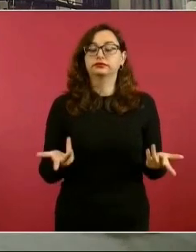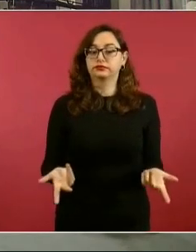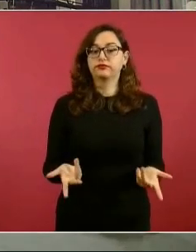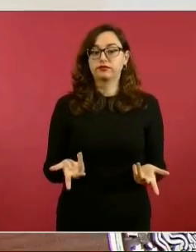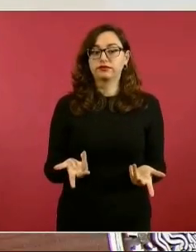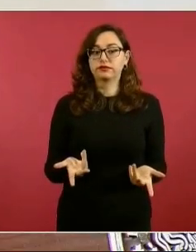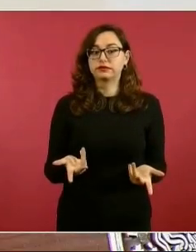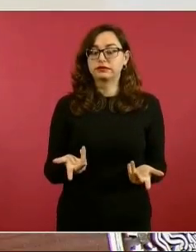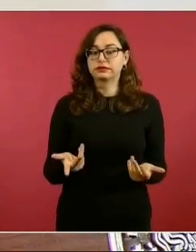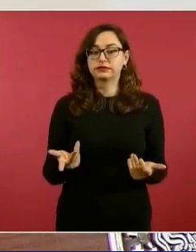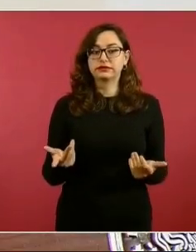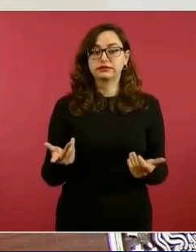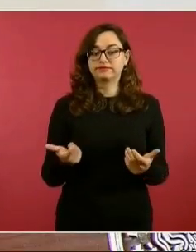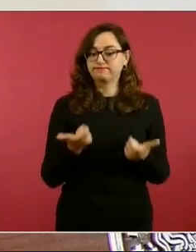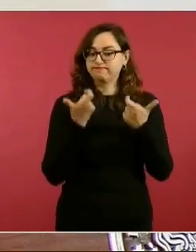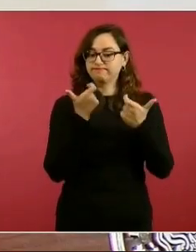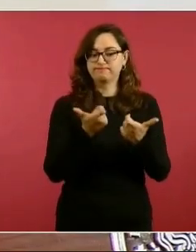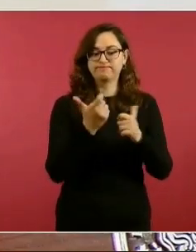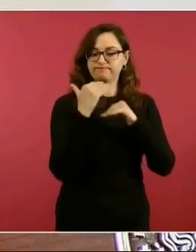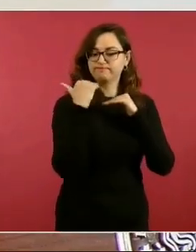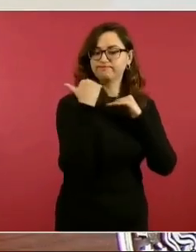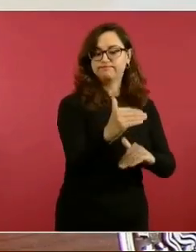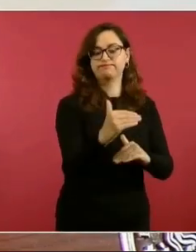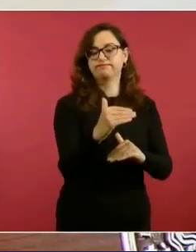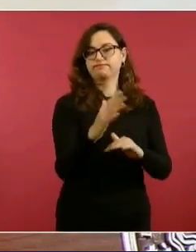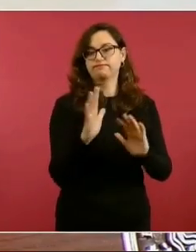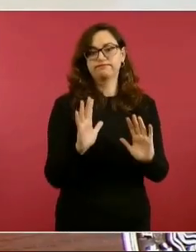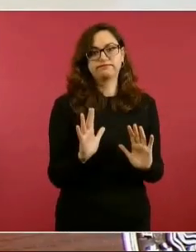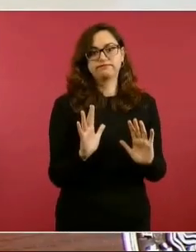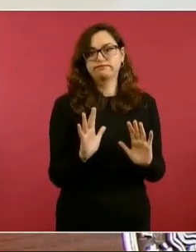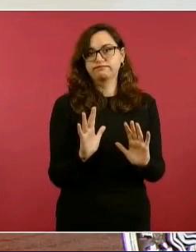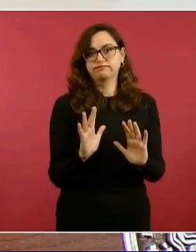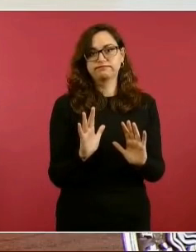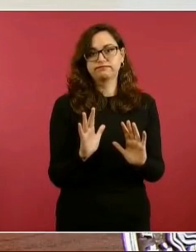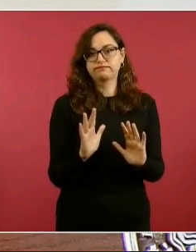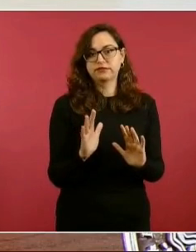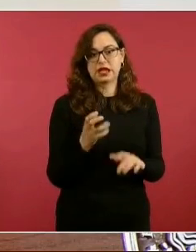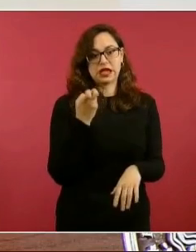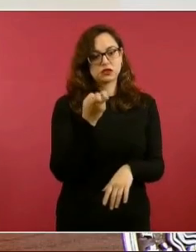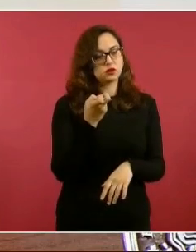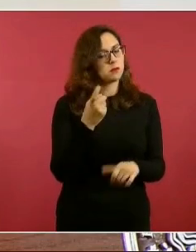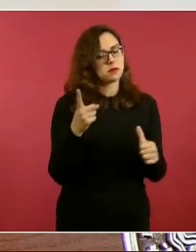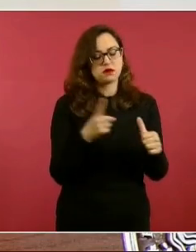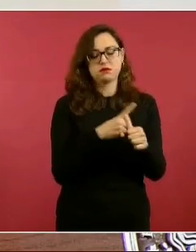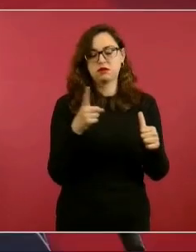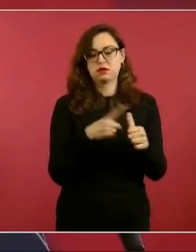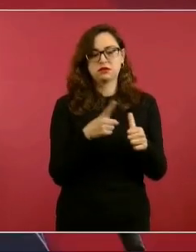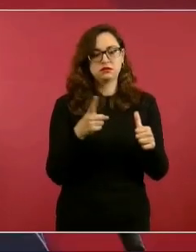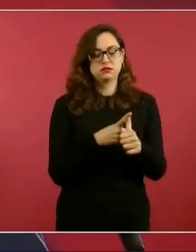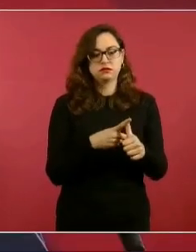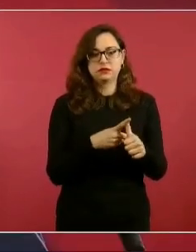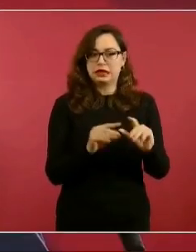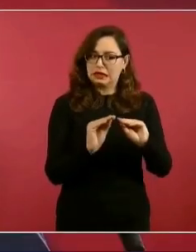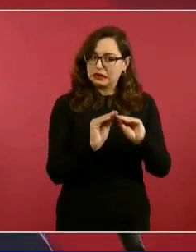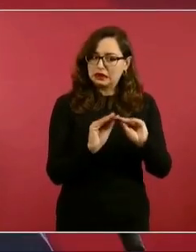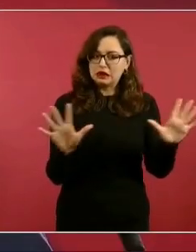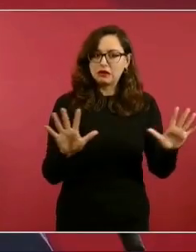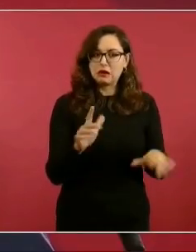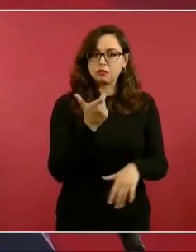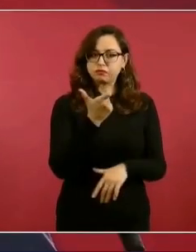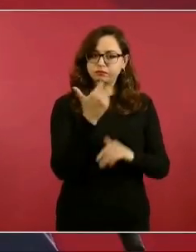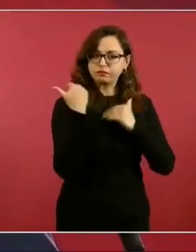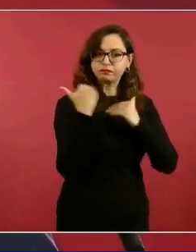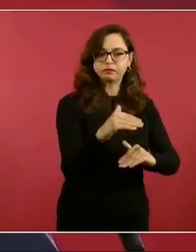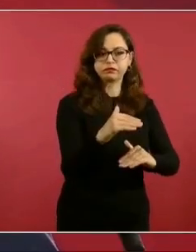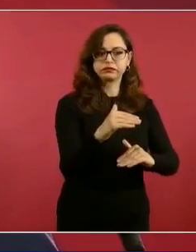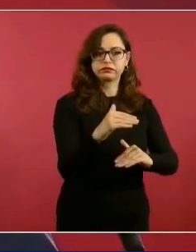Definiendo muy claramente los precios de la canasta básica, que no hay